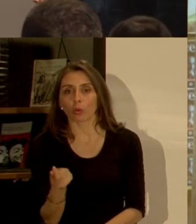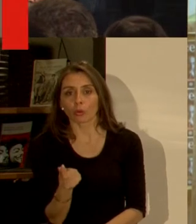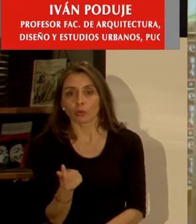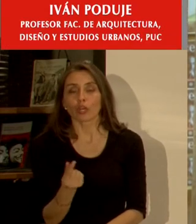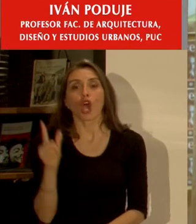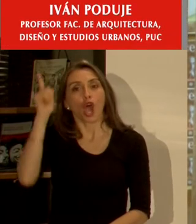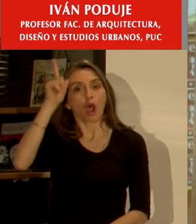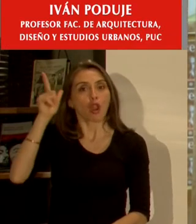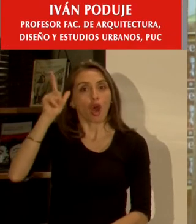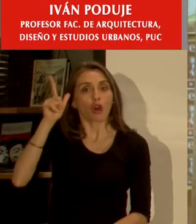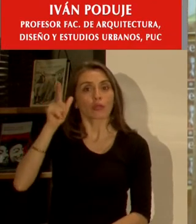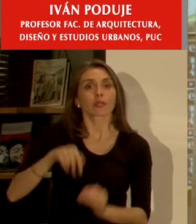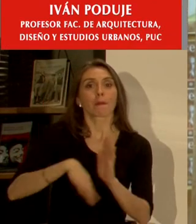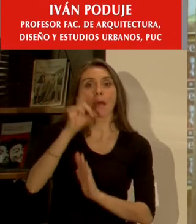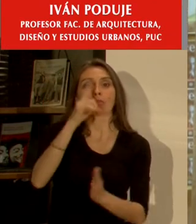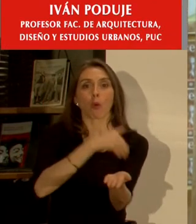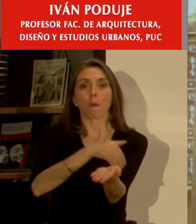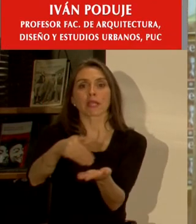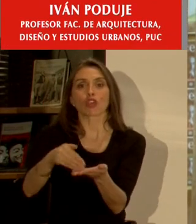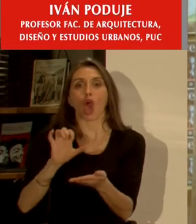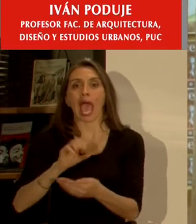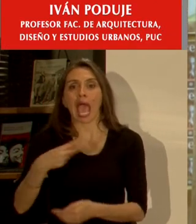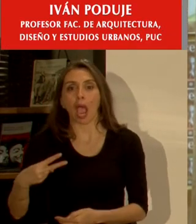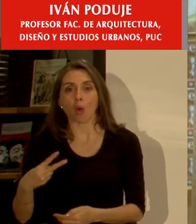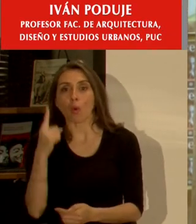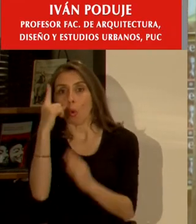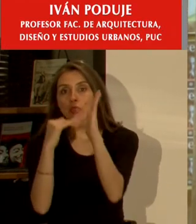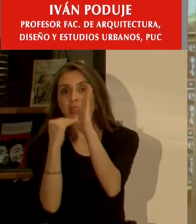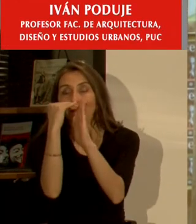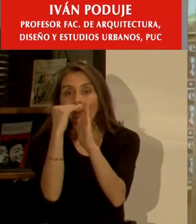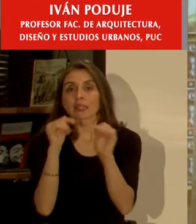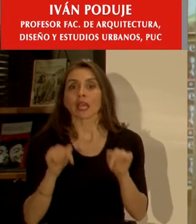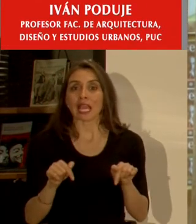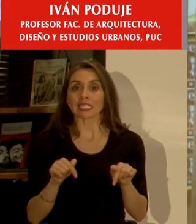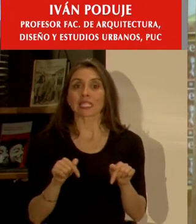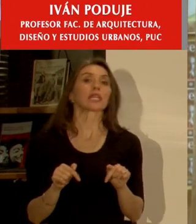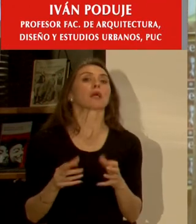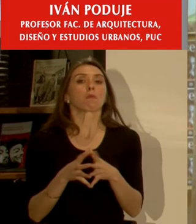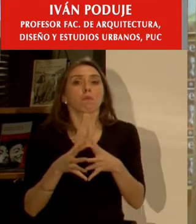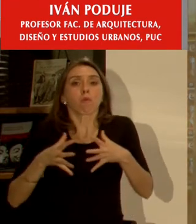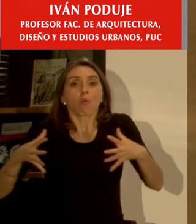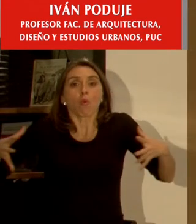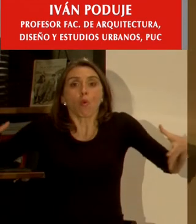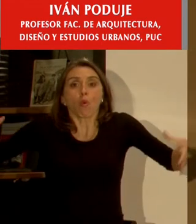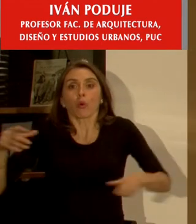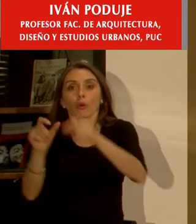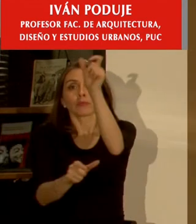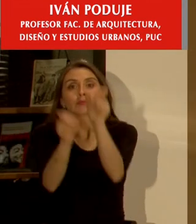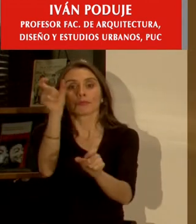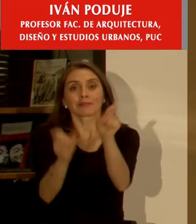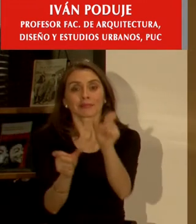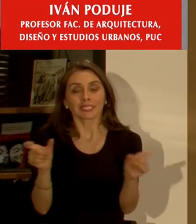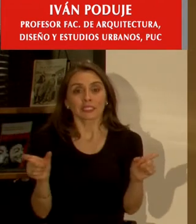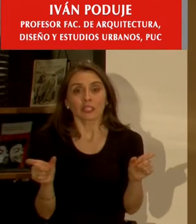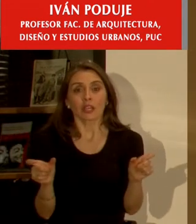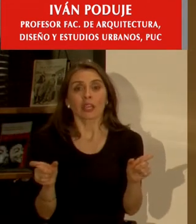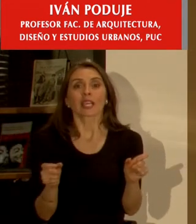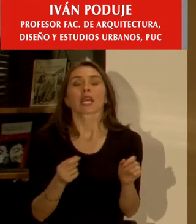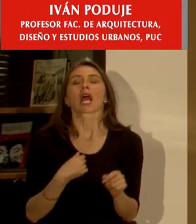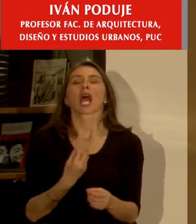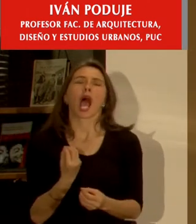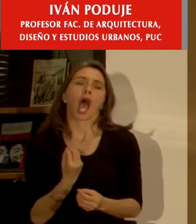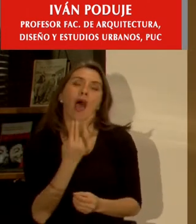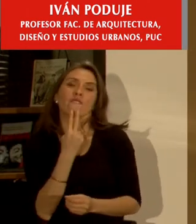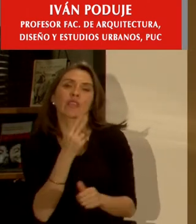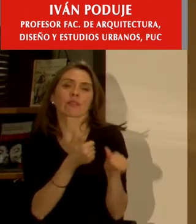en Londres sobre un millón entonces lo que ha ocurrido acá es que es una gran cantidad de gente que valora la proximidad